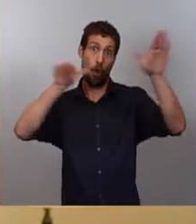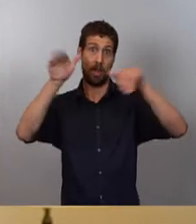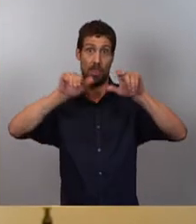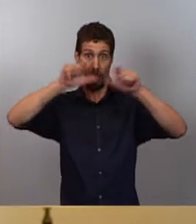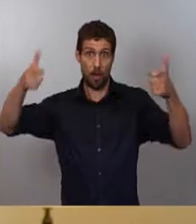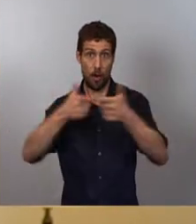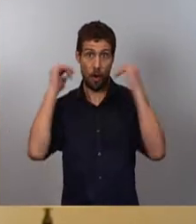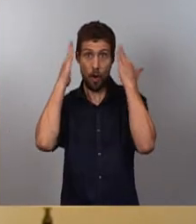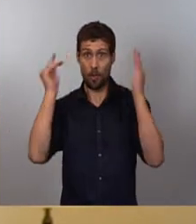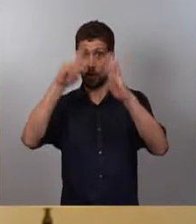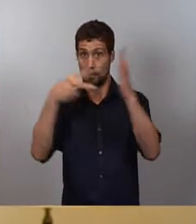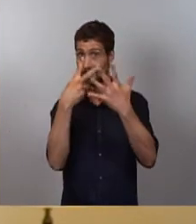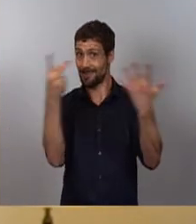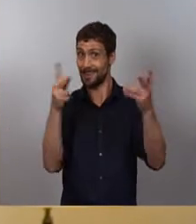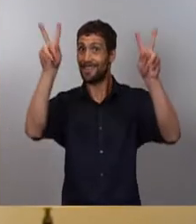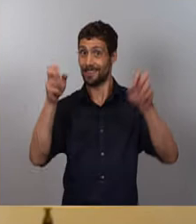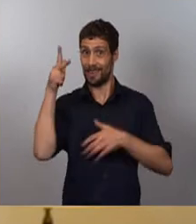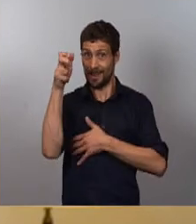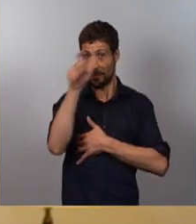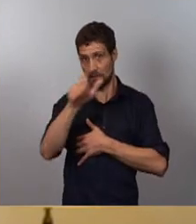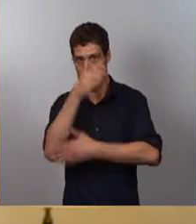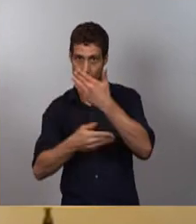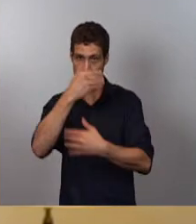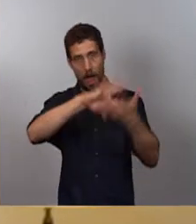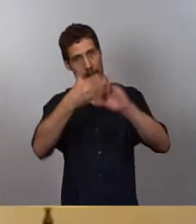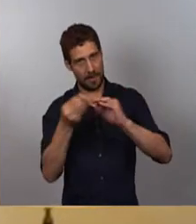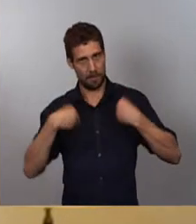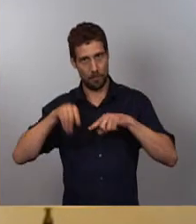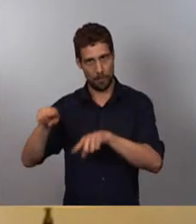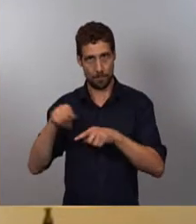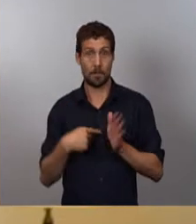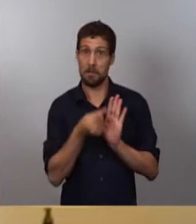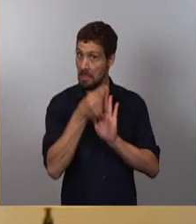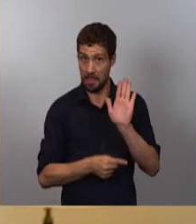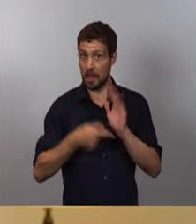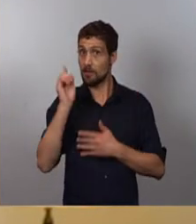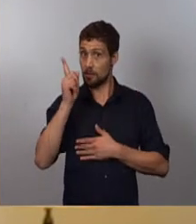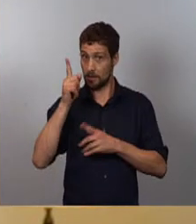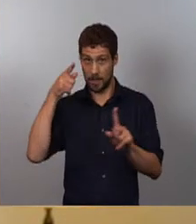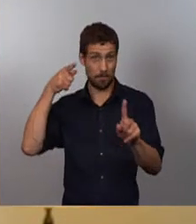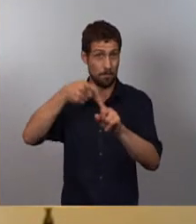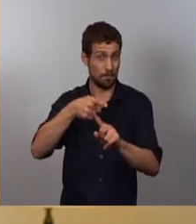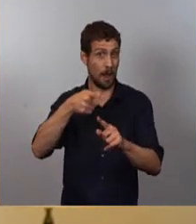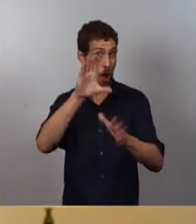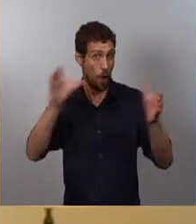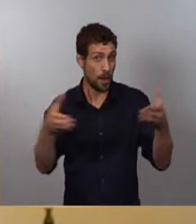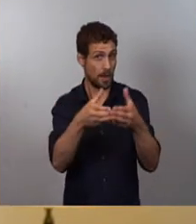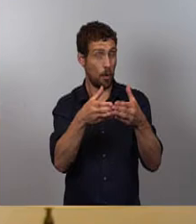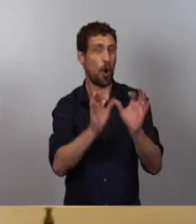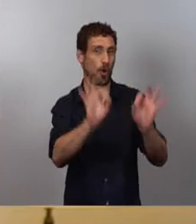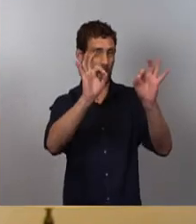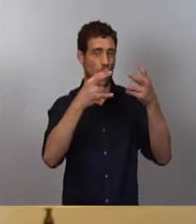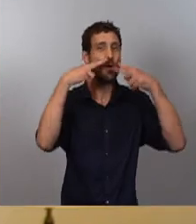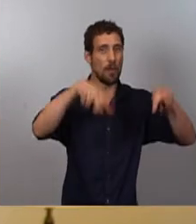sobre los derechos de las personas con discapacidad. Medidas que no solo afianzan el reconocimiento hacia un colectivo concreto,